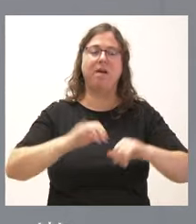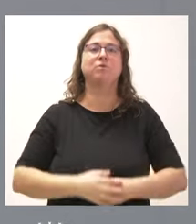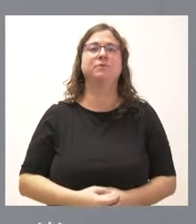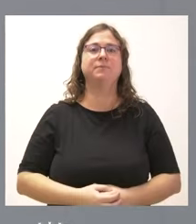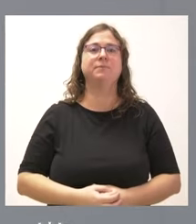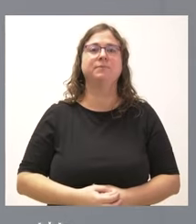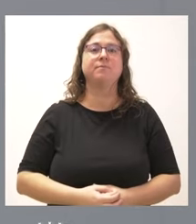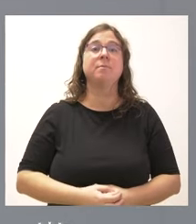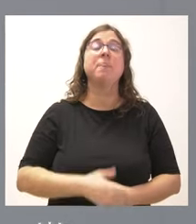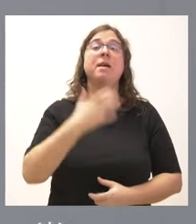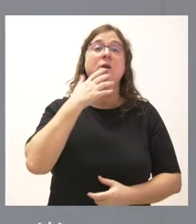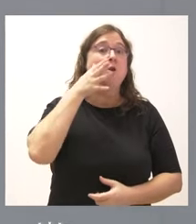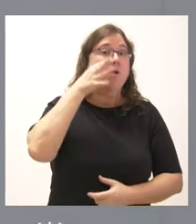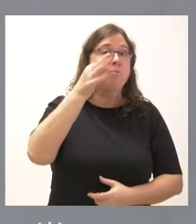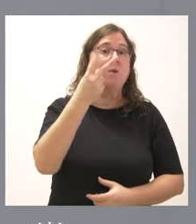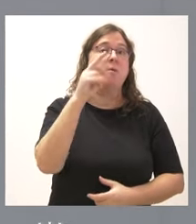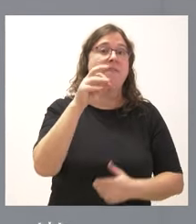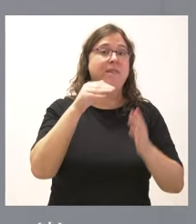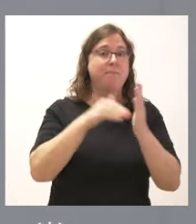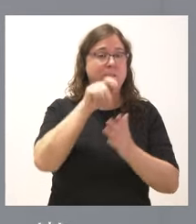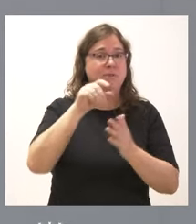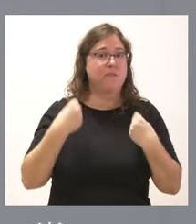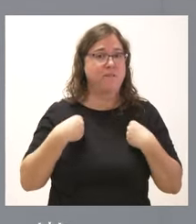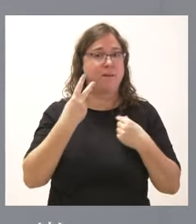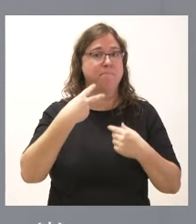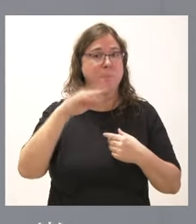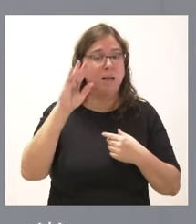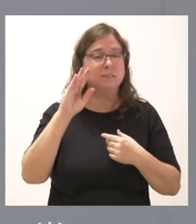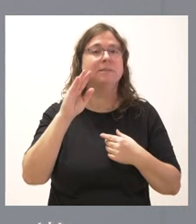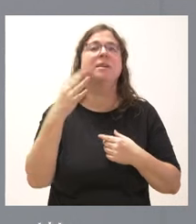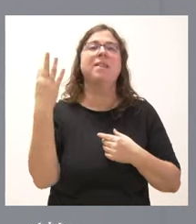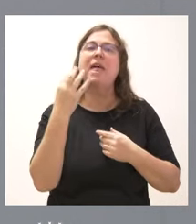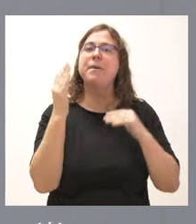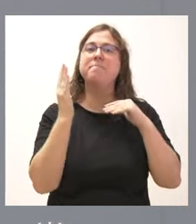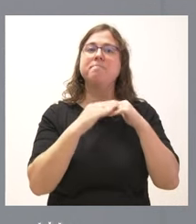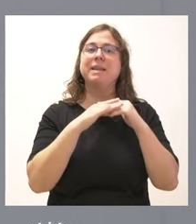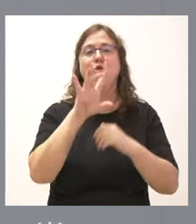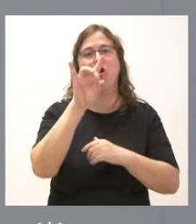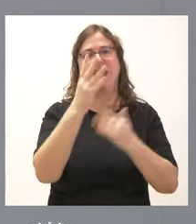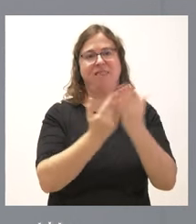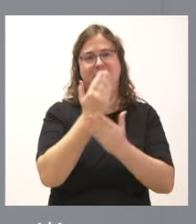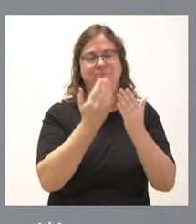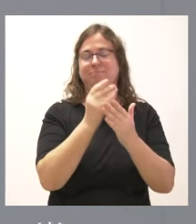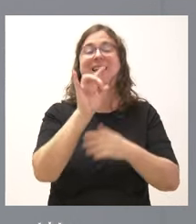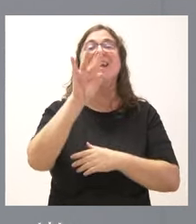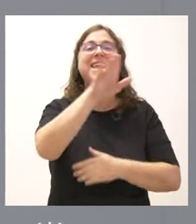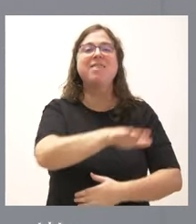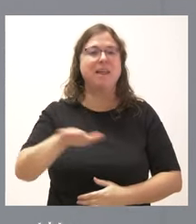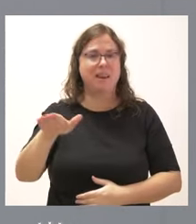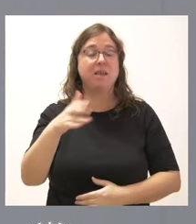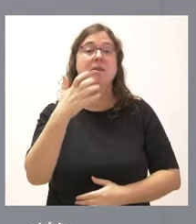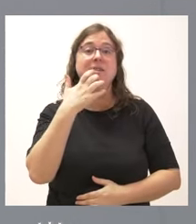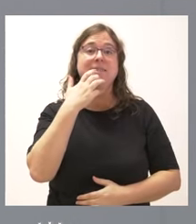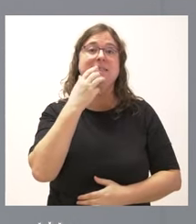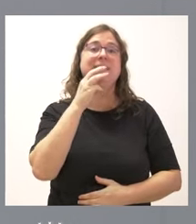En localidades de más de 20.000 habitantes se precisará de que existan al menos 15 niños, en los que tienen empadronados entre 3.000 y